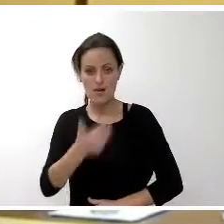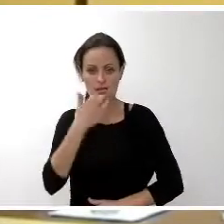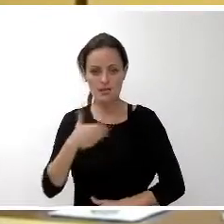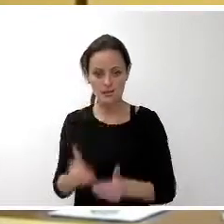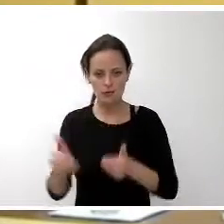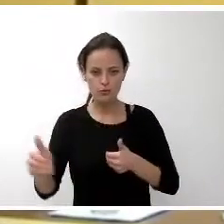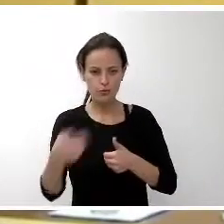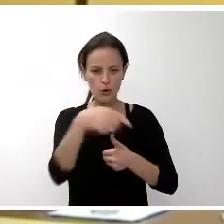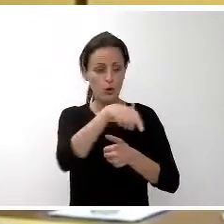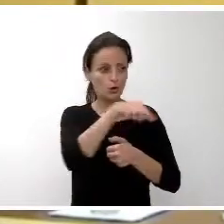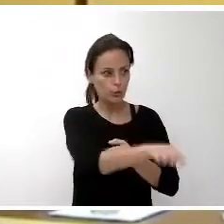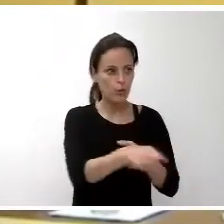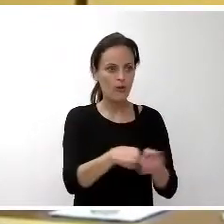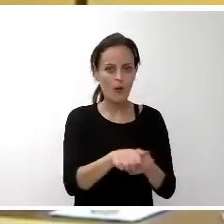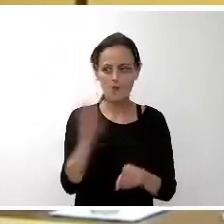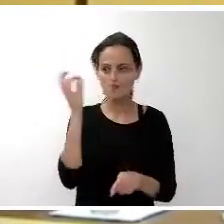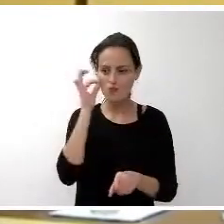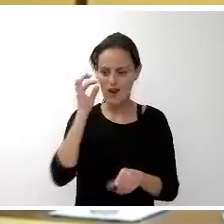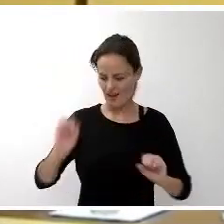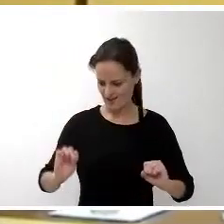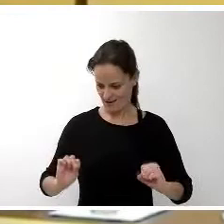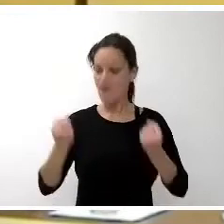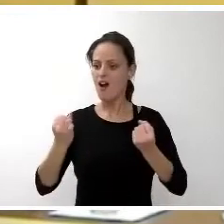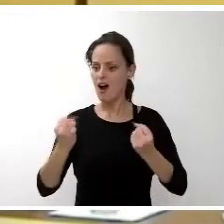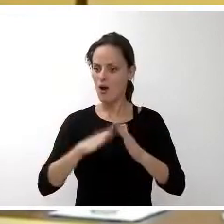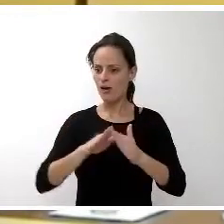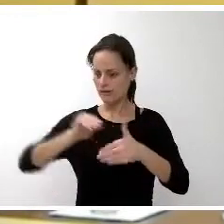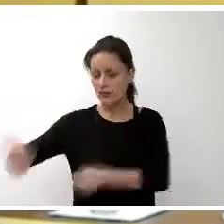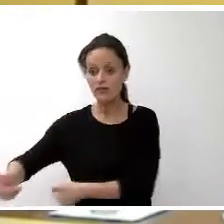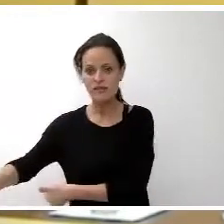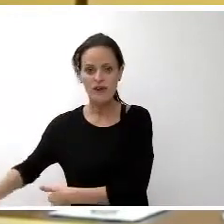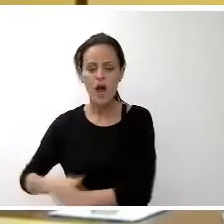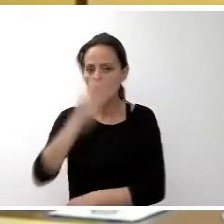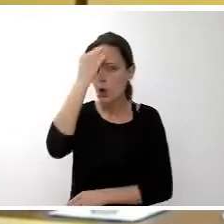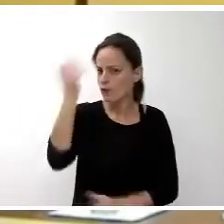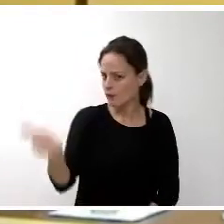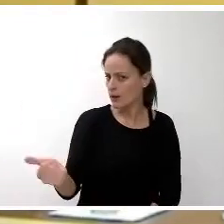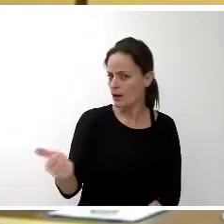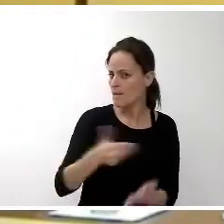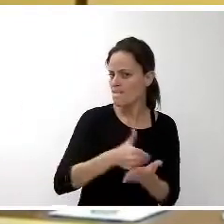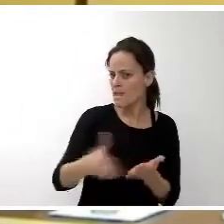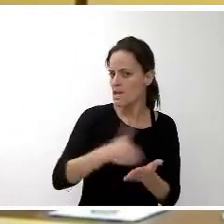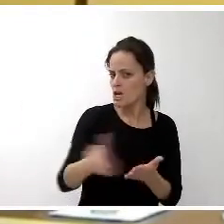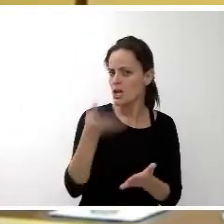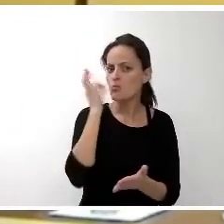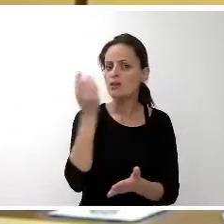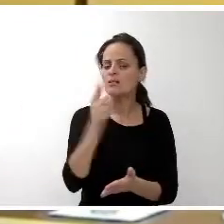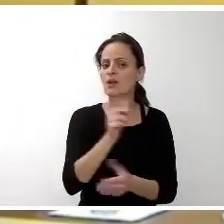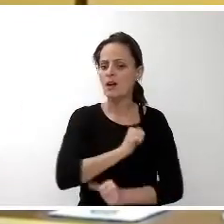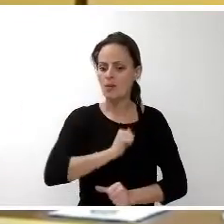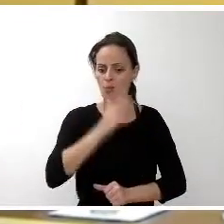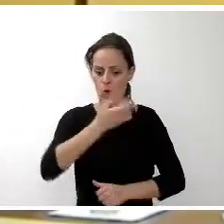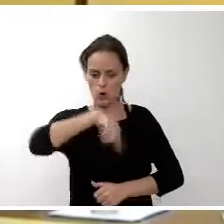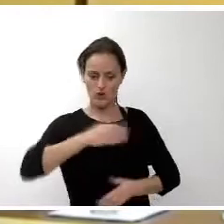estas mujeres que han logrado salvar los obstáculos, no te olvides de que hay millones de ellas que están esperando también por nosotras.